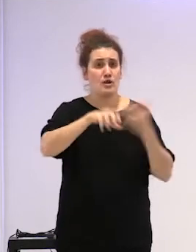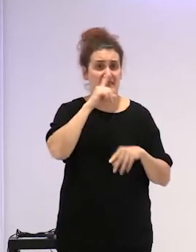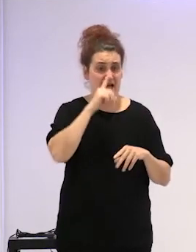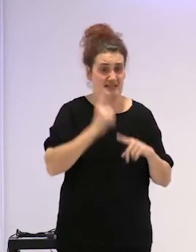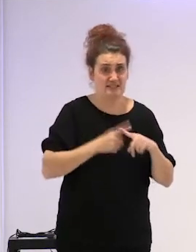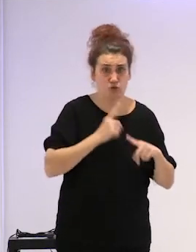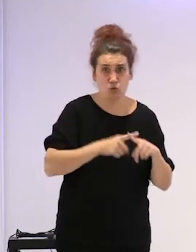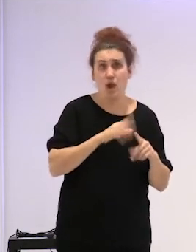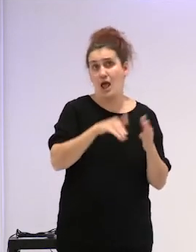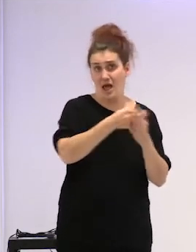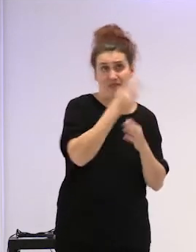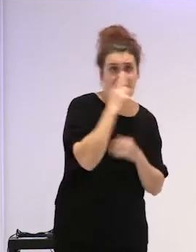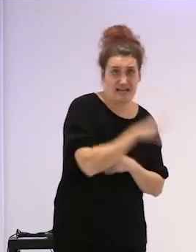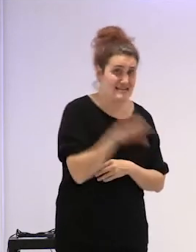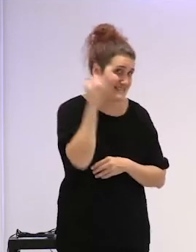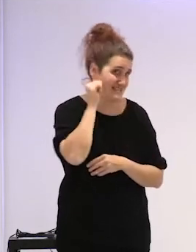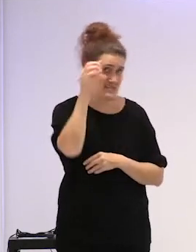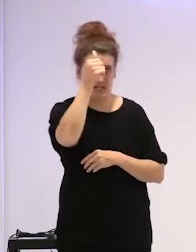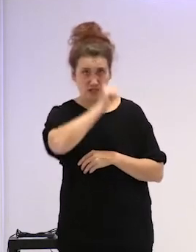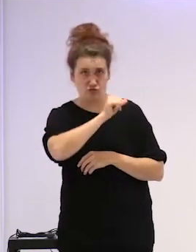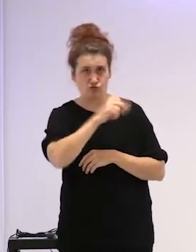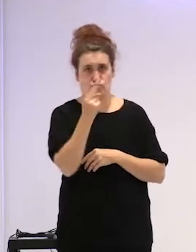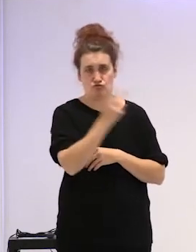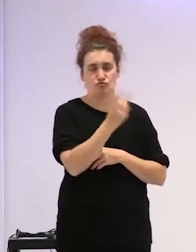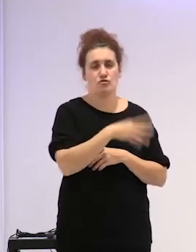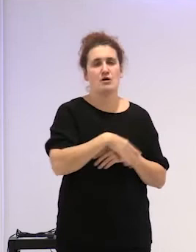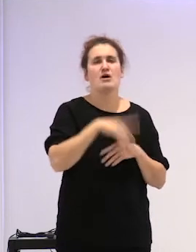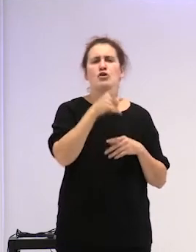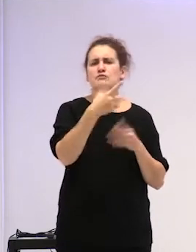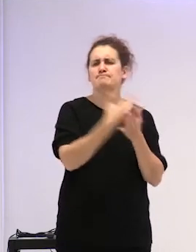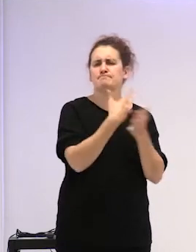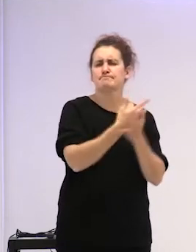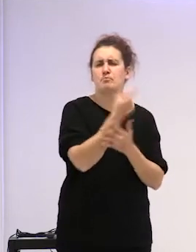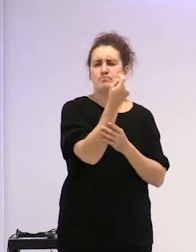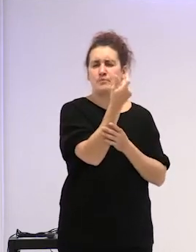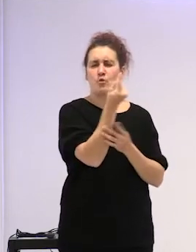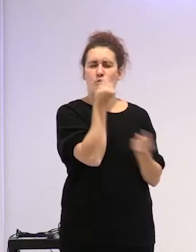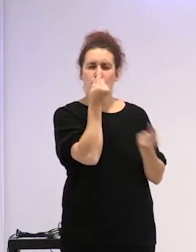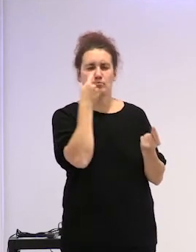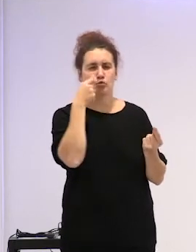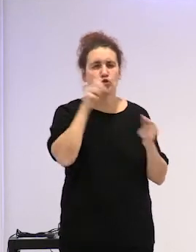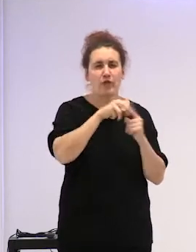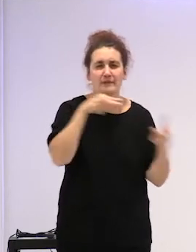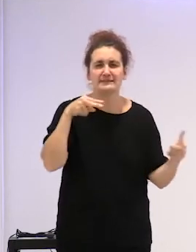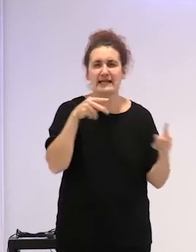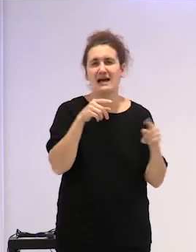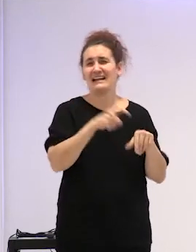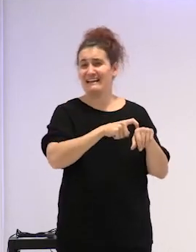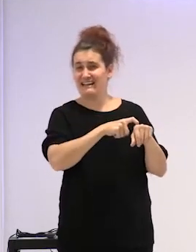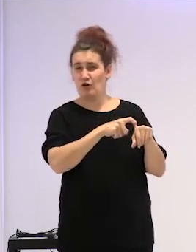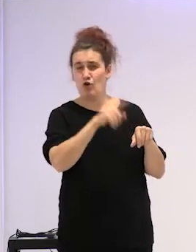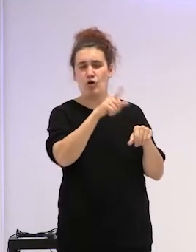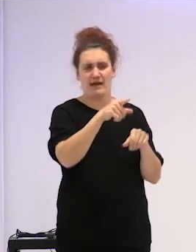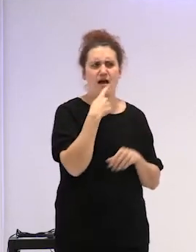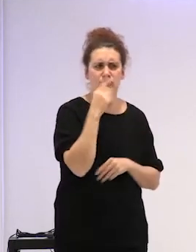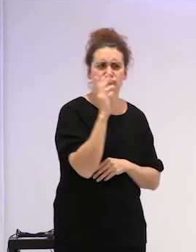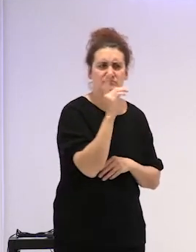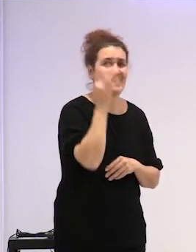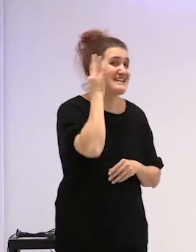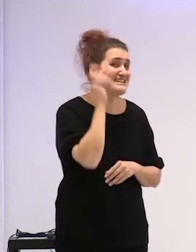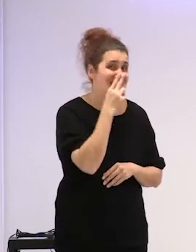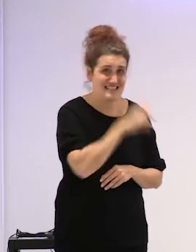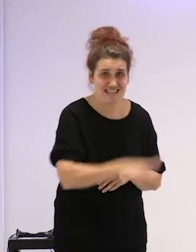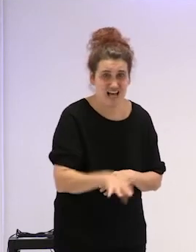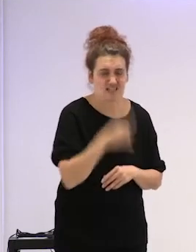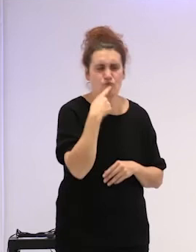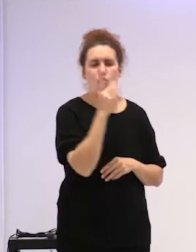y los niños. Nos explicará cómo, desde el punto de vista clínico, a las niñas se les ha tachado de mentirosas cuando